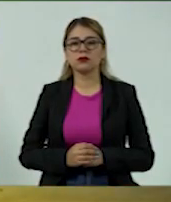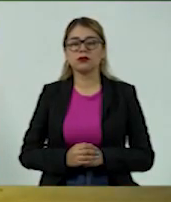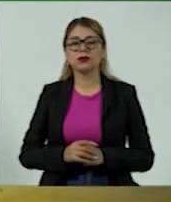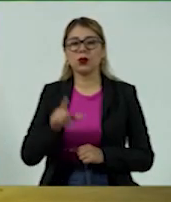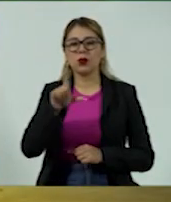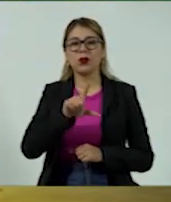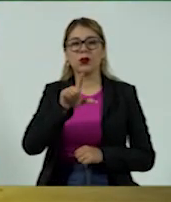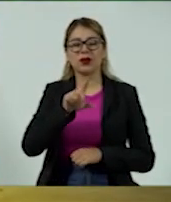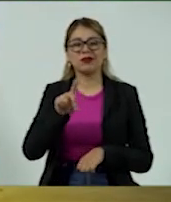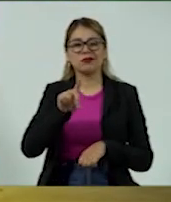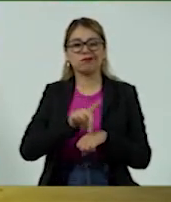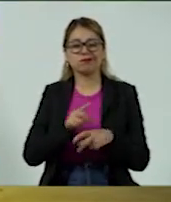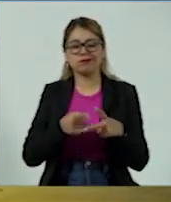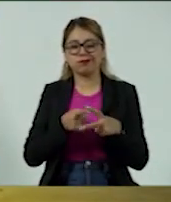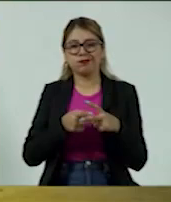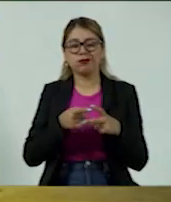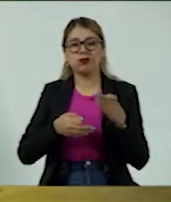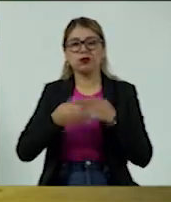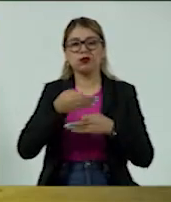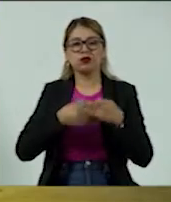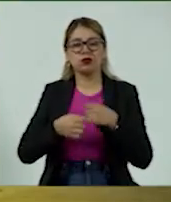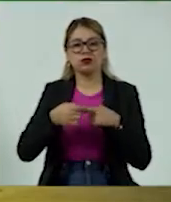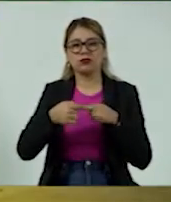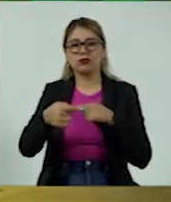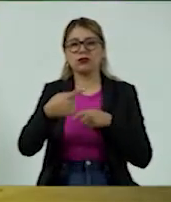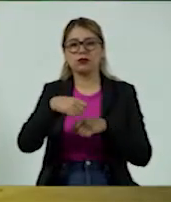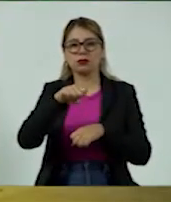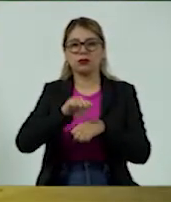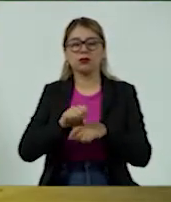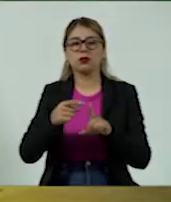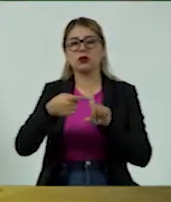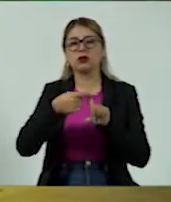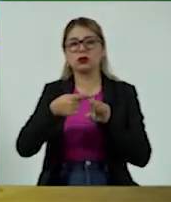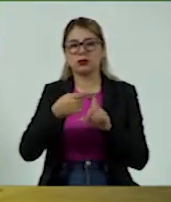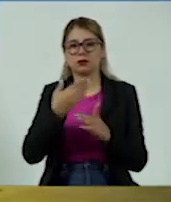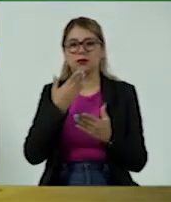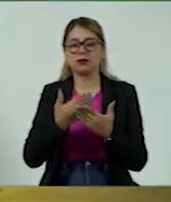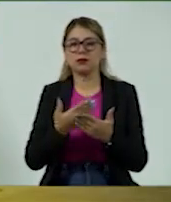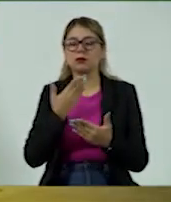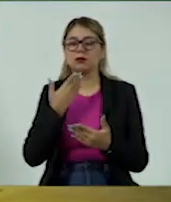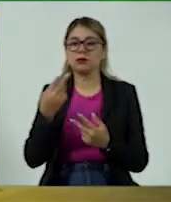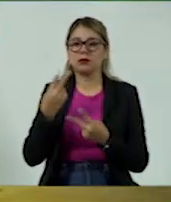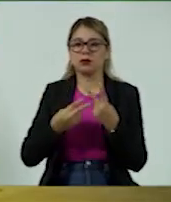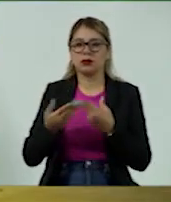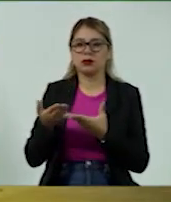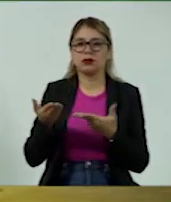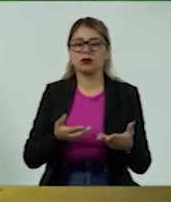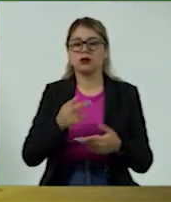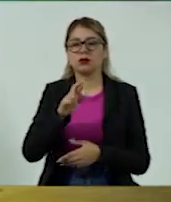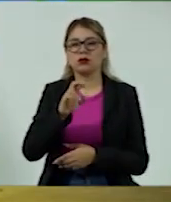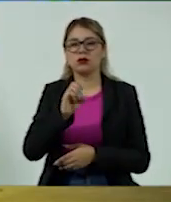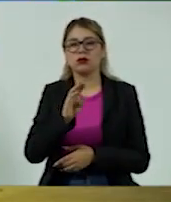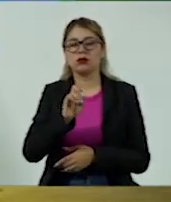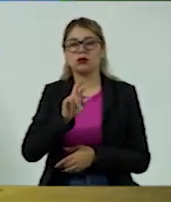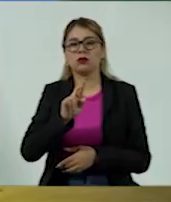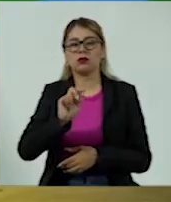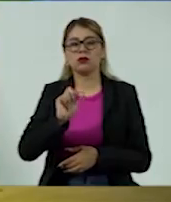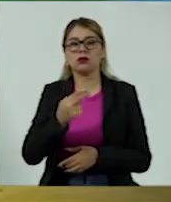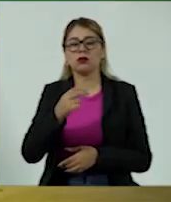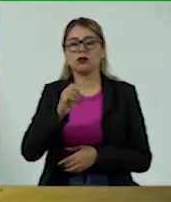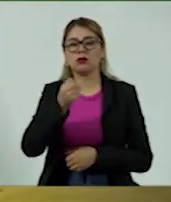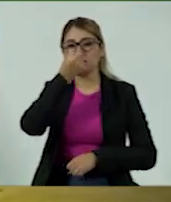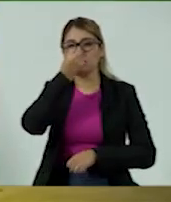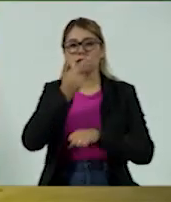Lunes de finanzas para todos para arrancar esta semana con una tendencia positiva. Recibimos aquí en nuestro estudio a Roberto Arechederra, él es el